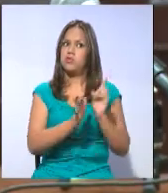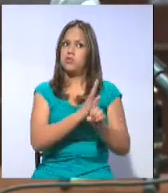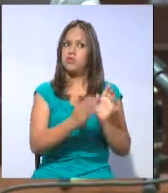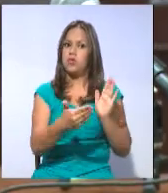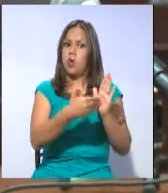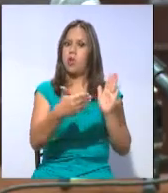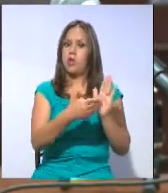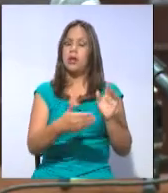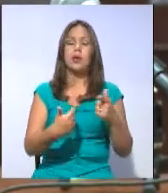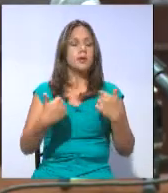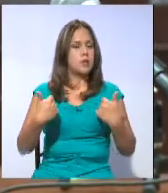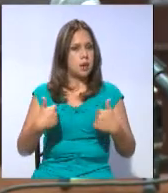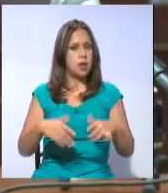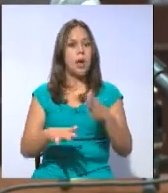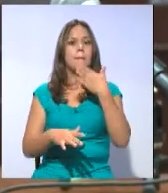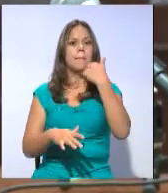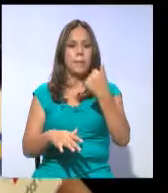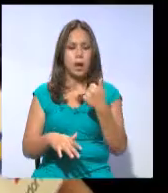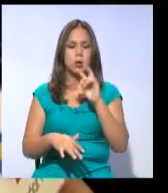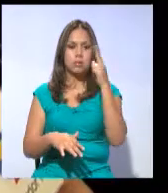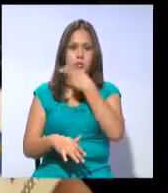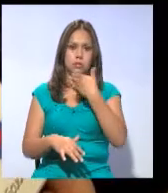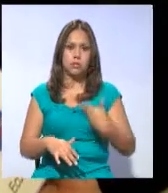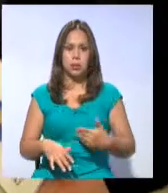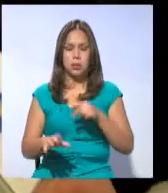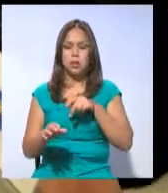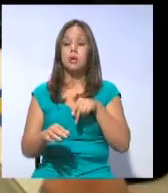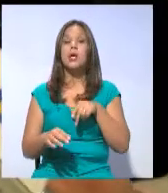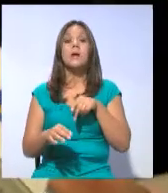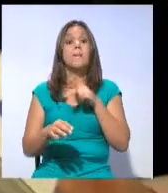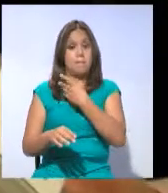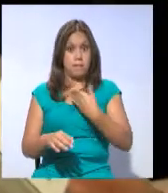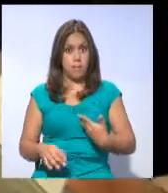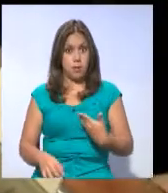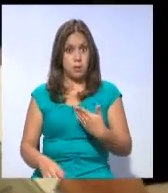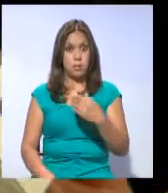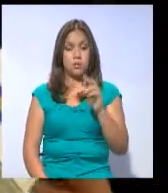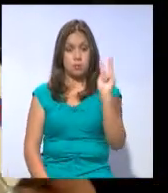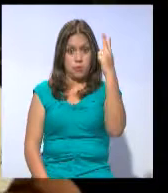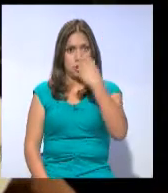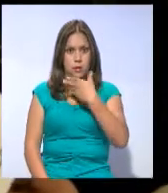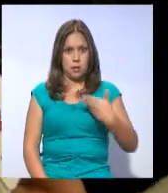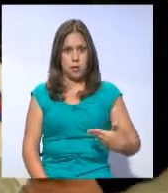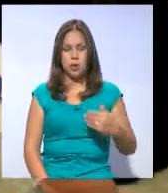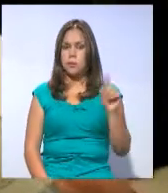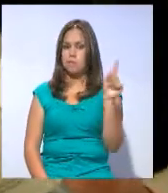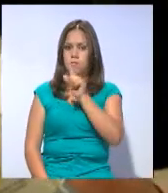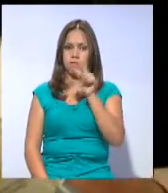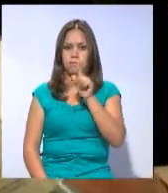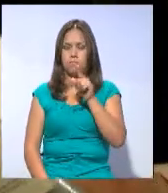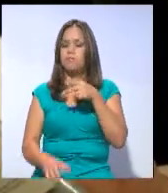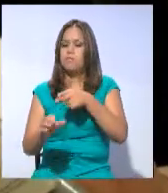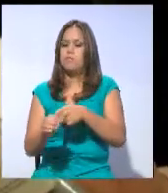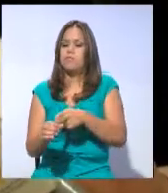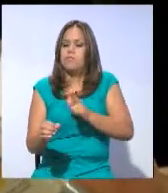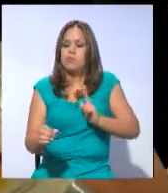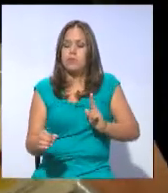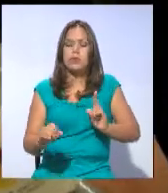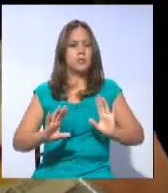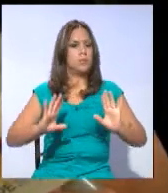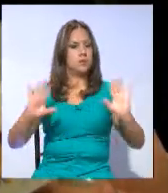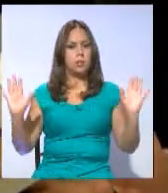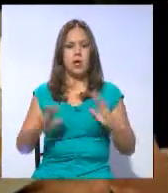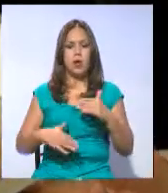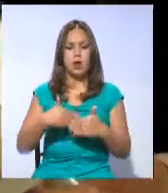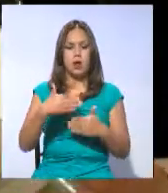que el segundo manatario dé un paso al costado. Y creo que es necesario que Jorge Glass renuncie a vicepresidencia de manera generosa con el Ecuador y con un